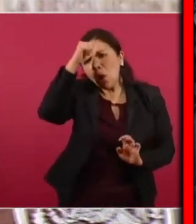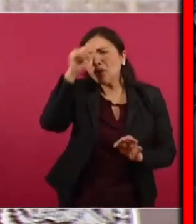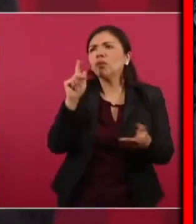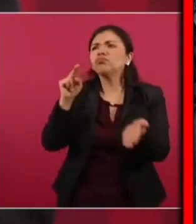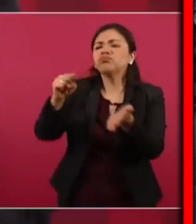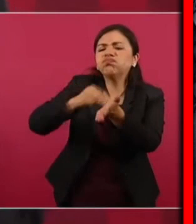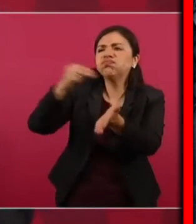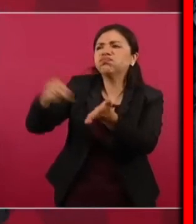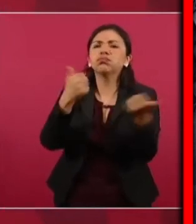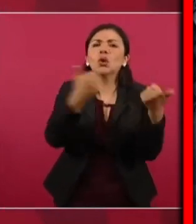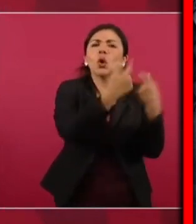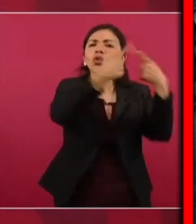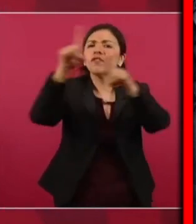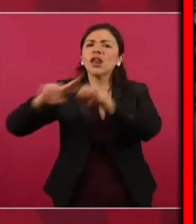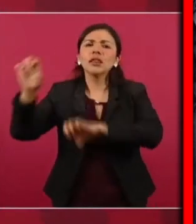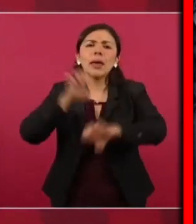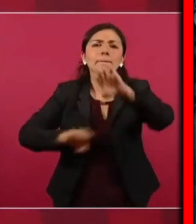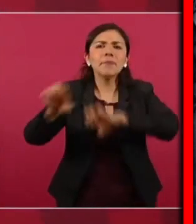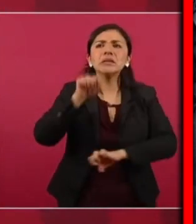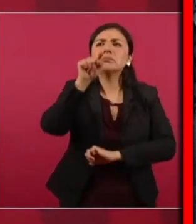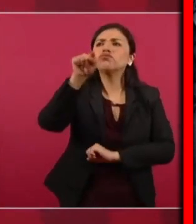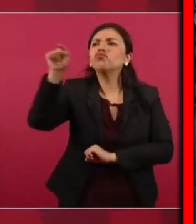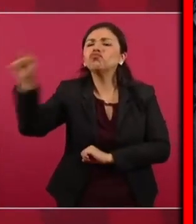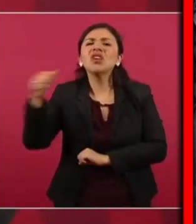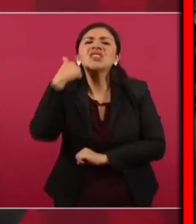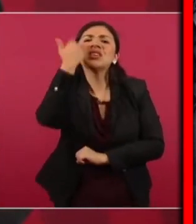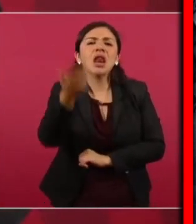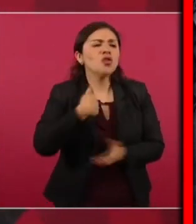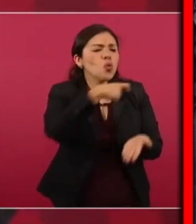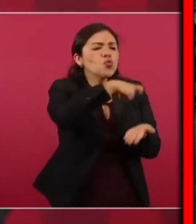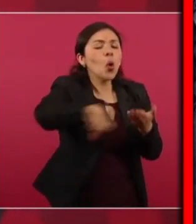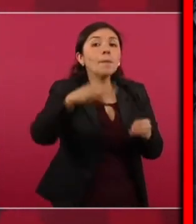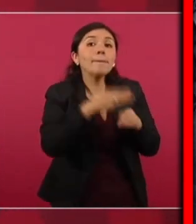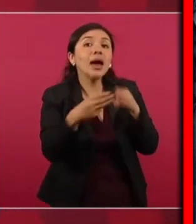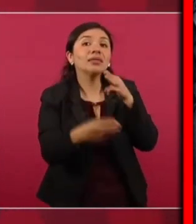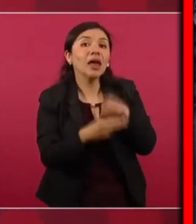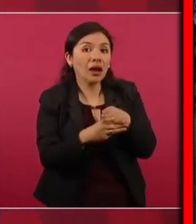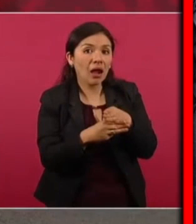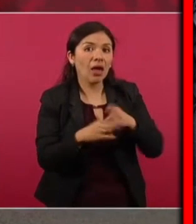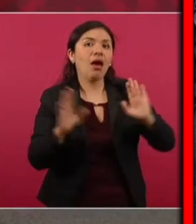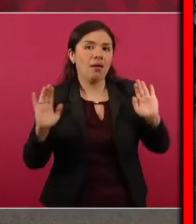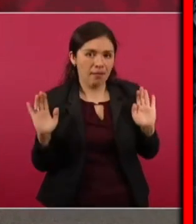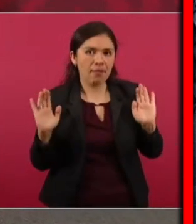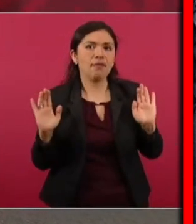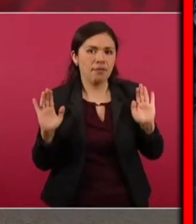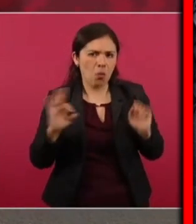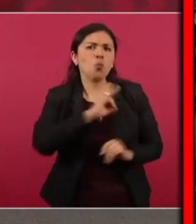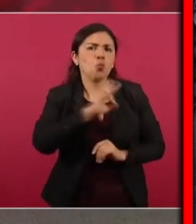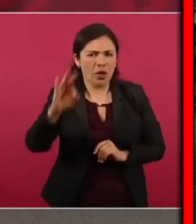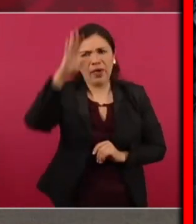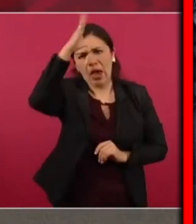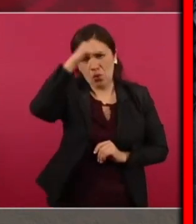que quieran comprar materia prima puede establecer